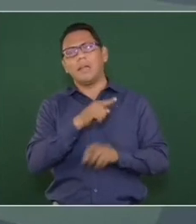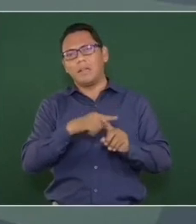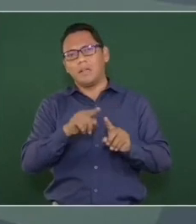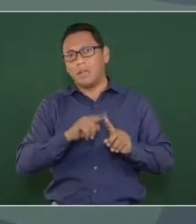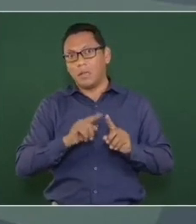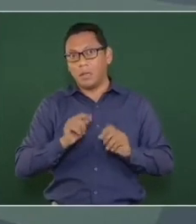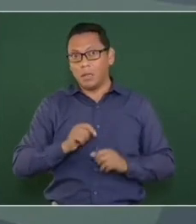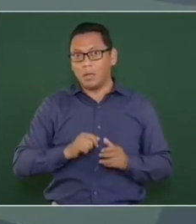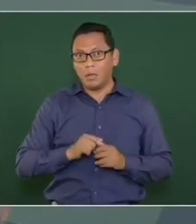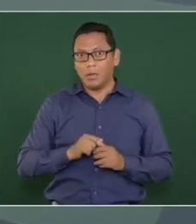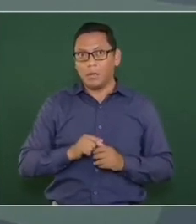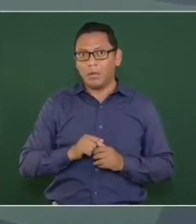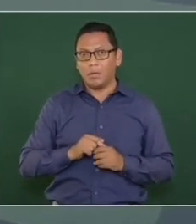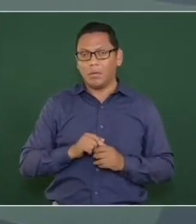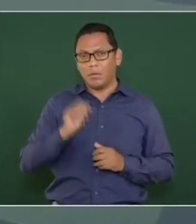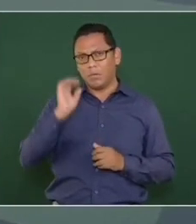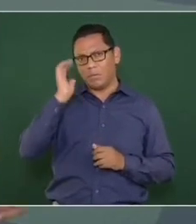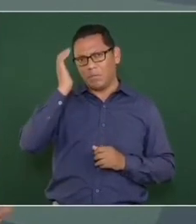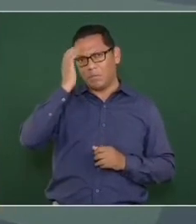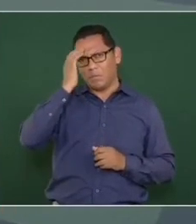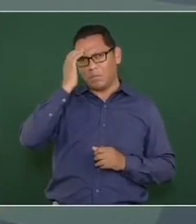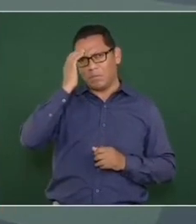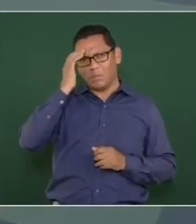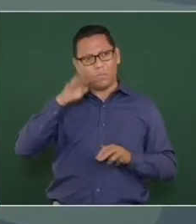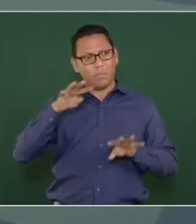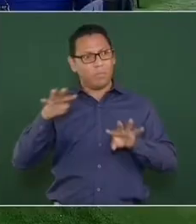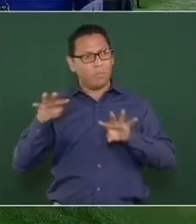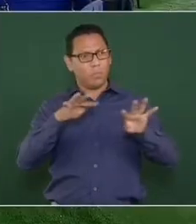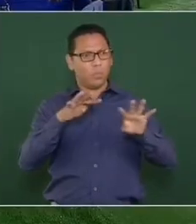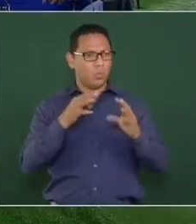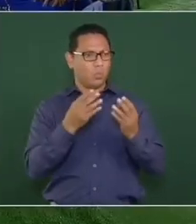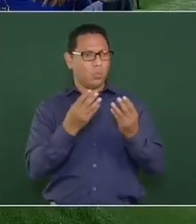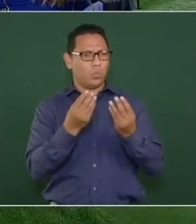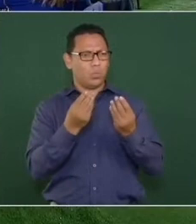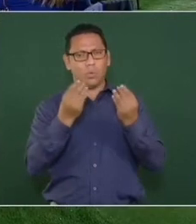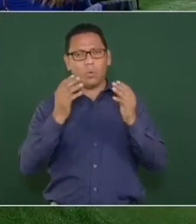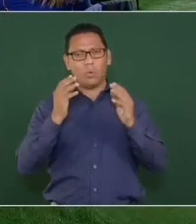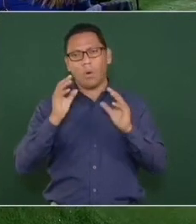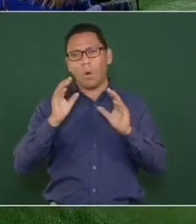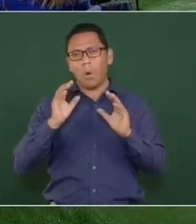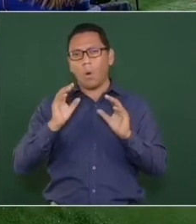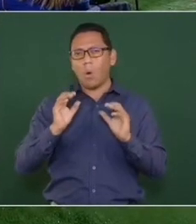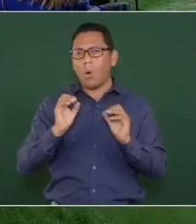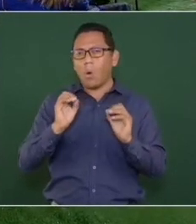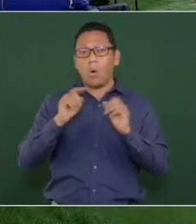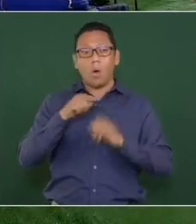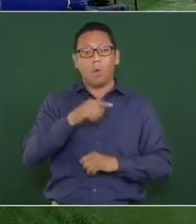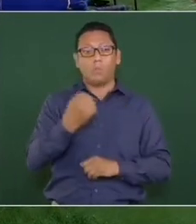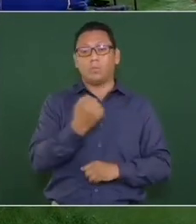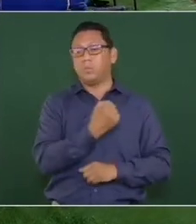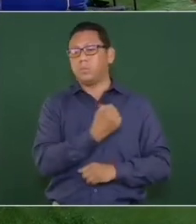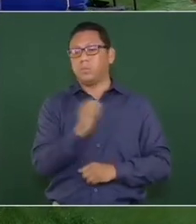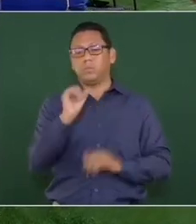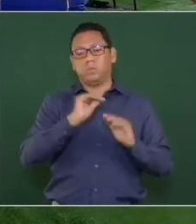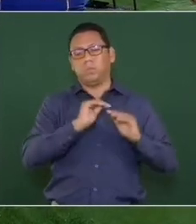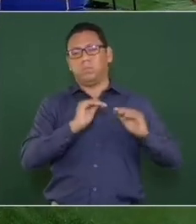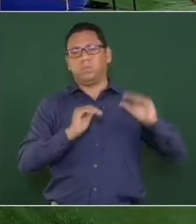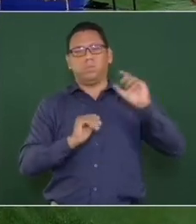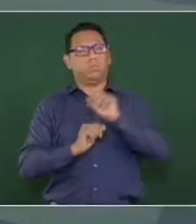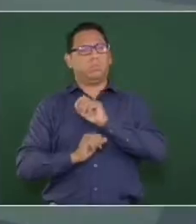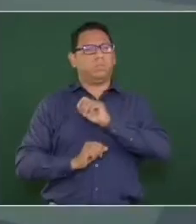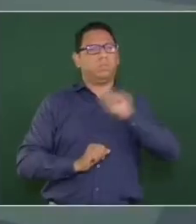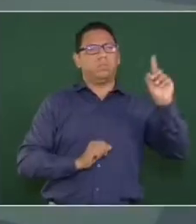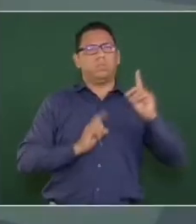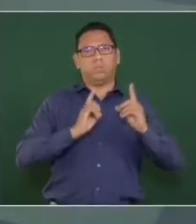muy conocido. Un deportista